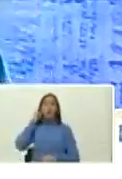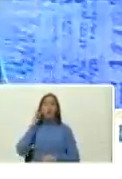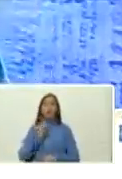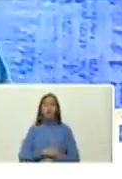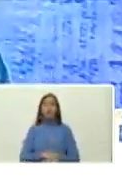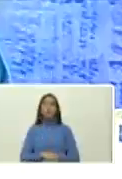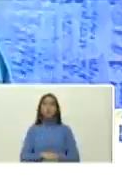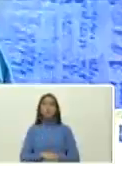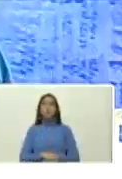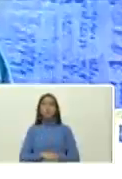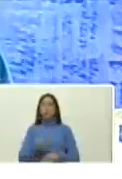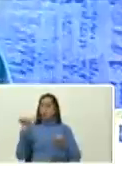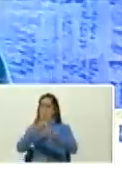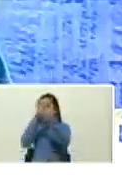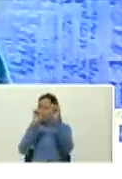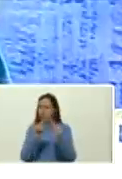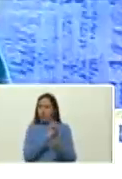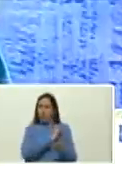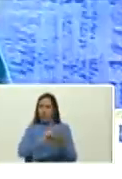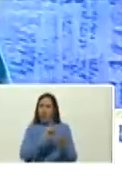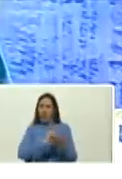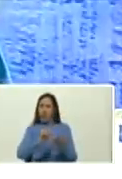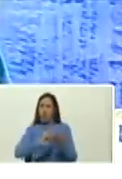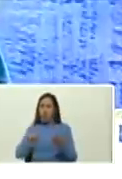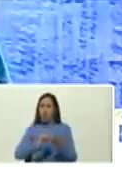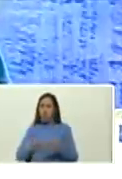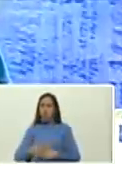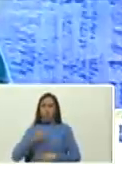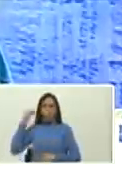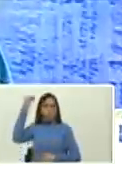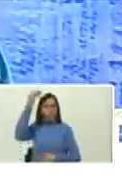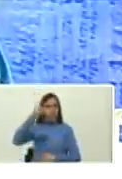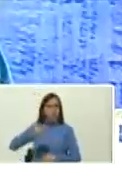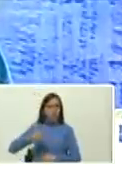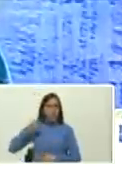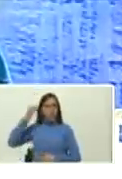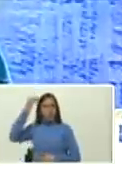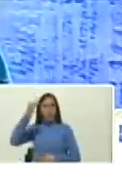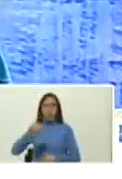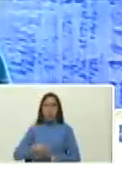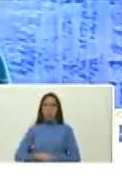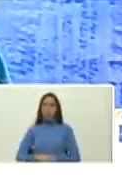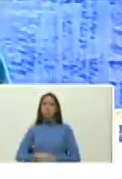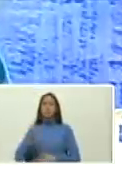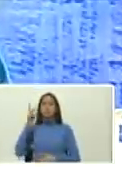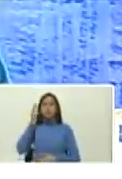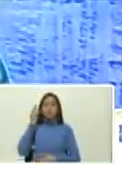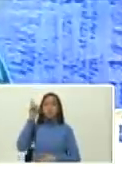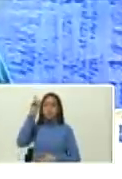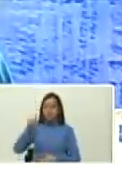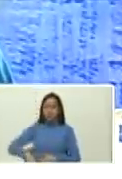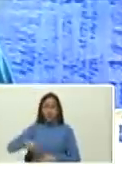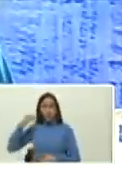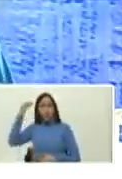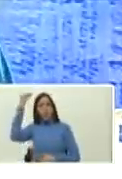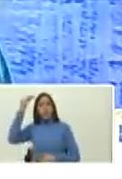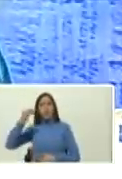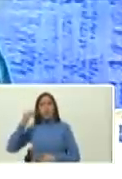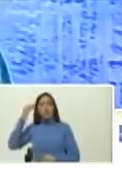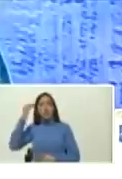artistas, escritores, pensadores, escritoras, pensadoras,